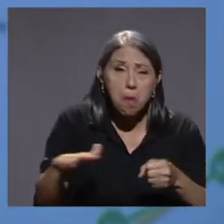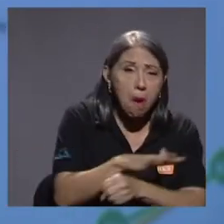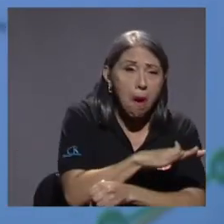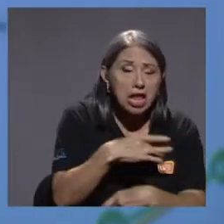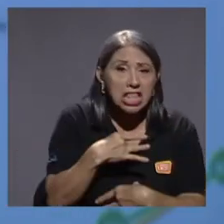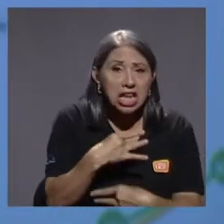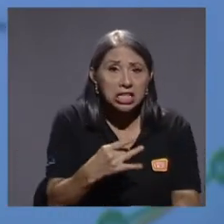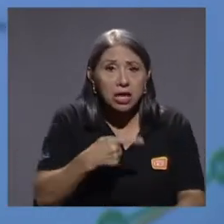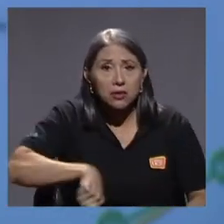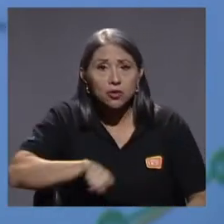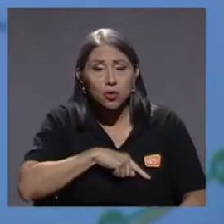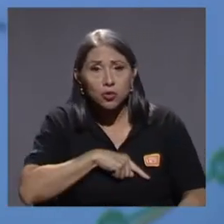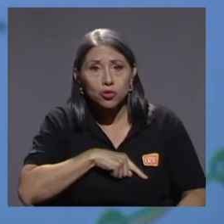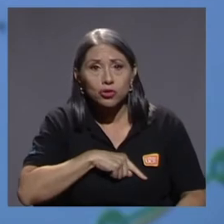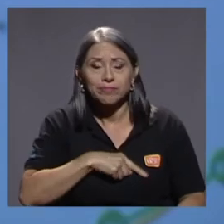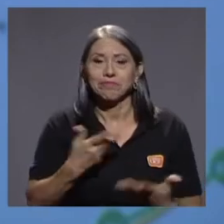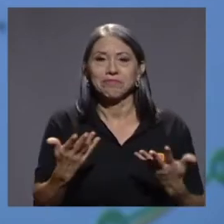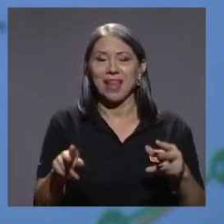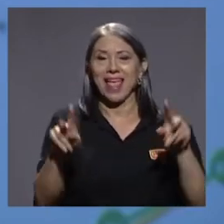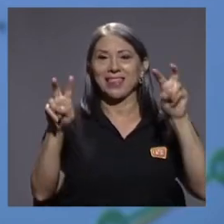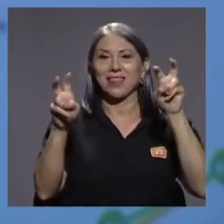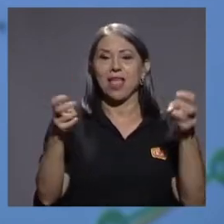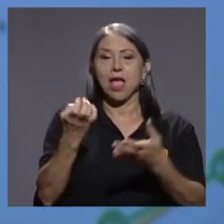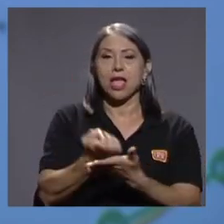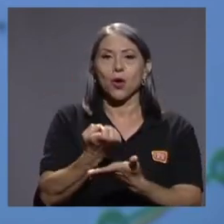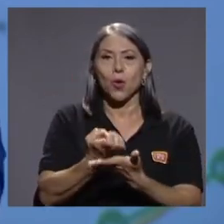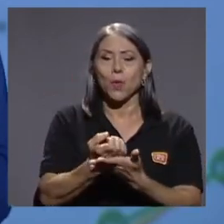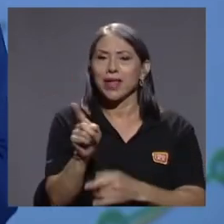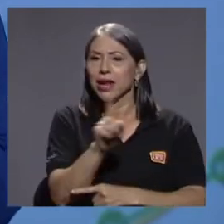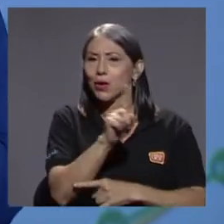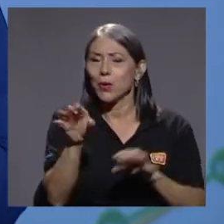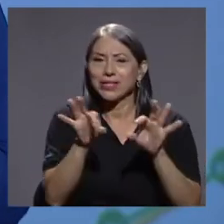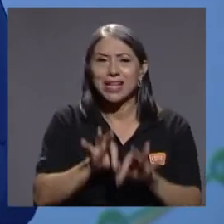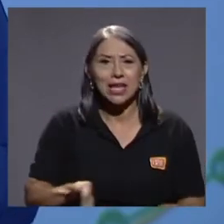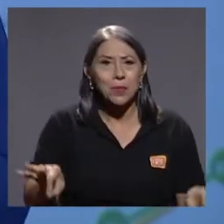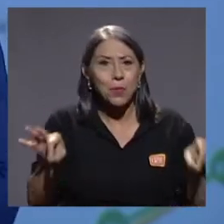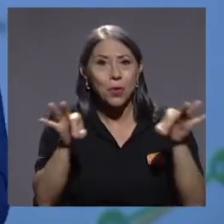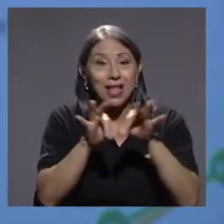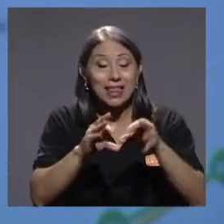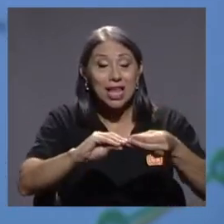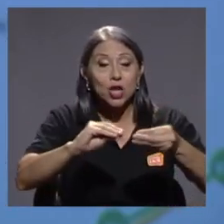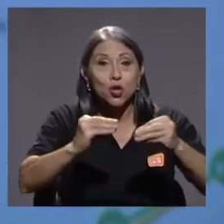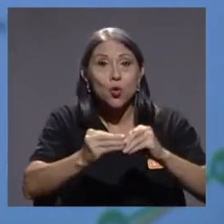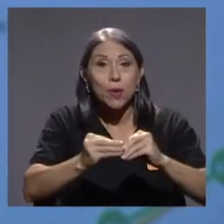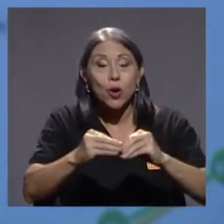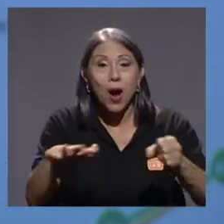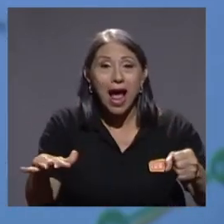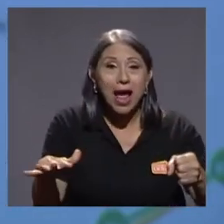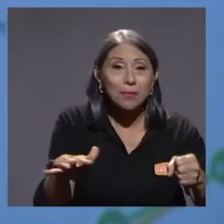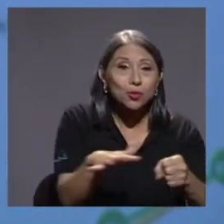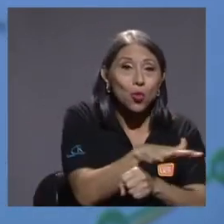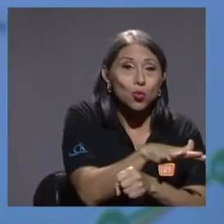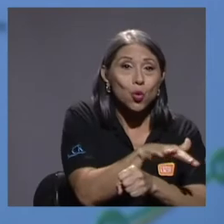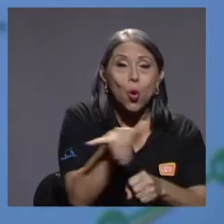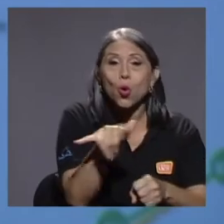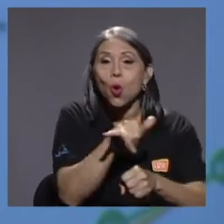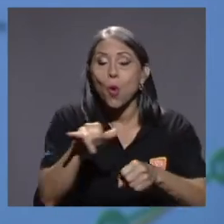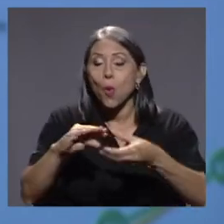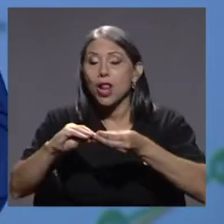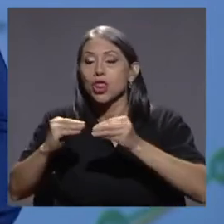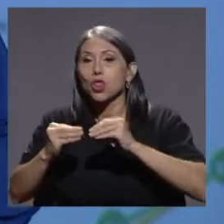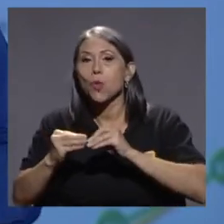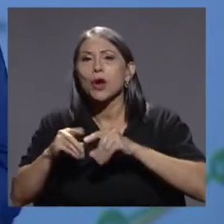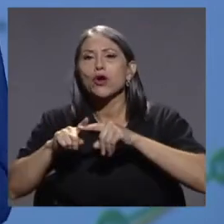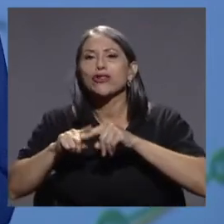interesa? En economía no es tan importante el número absoluto como el número relativo. ¿Por qué los números relativos?